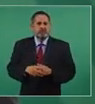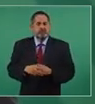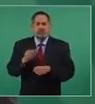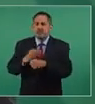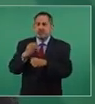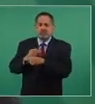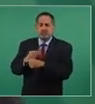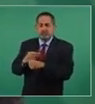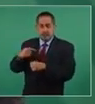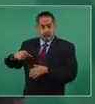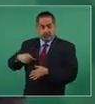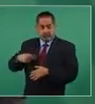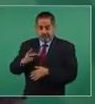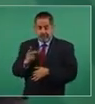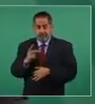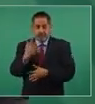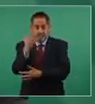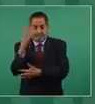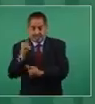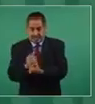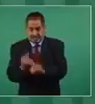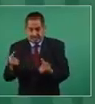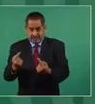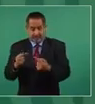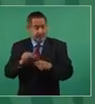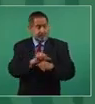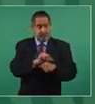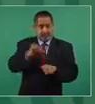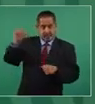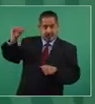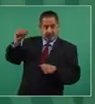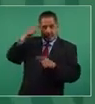entregando desde preescolar hasta